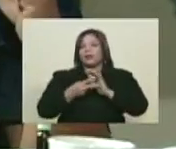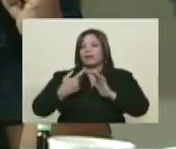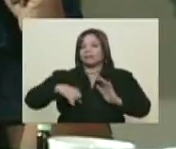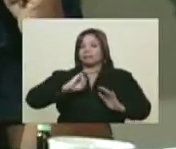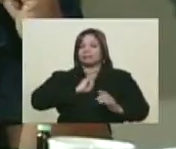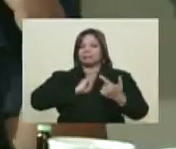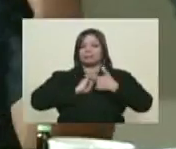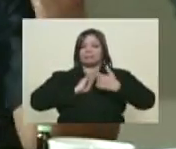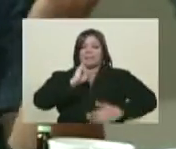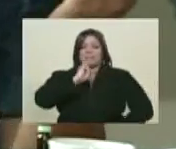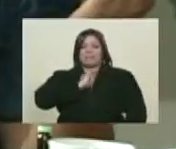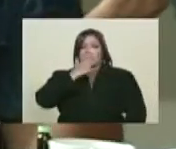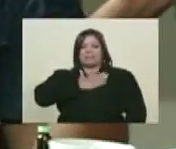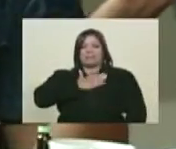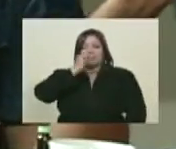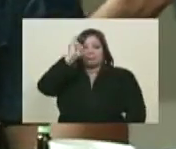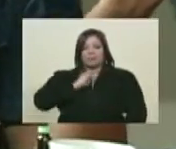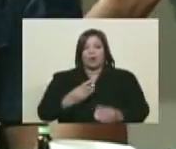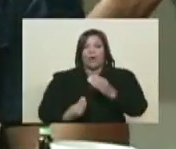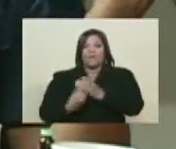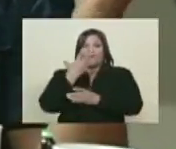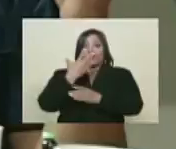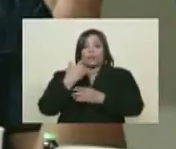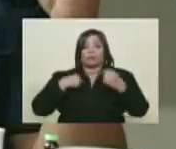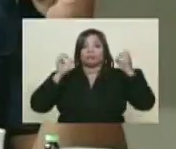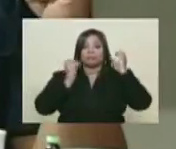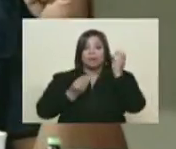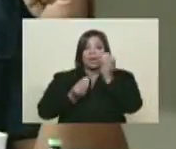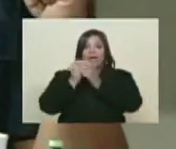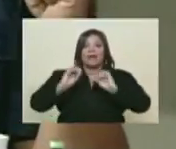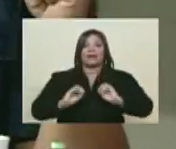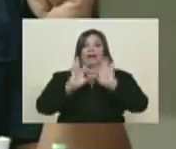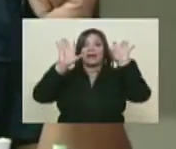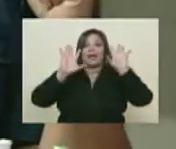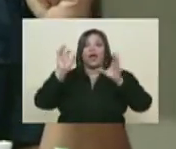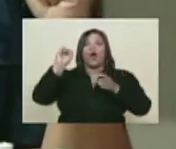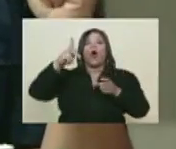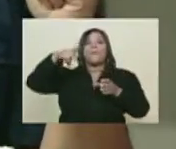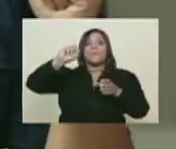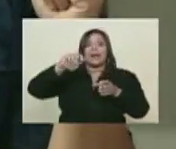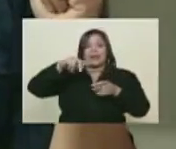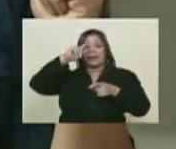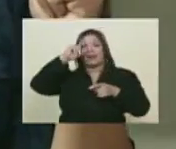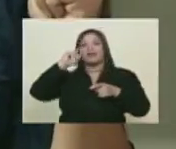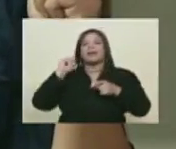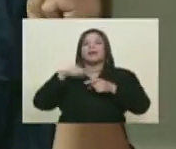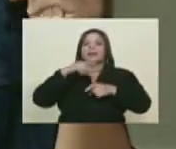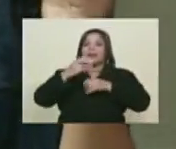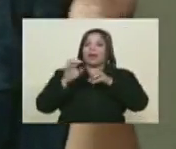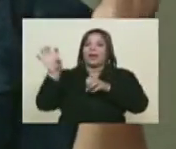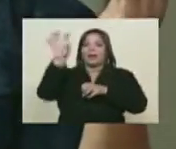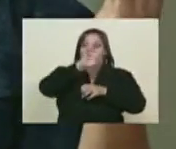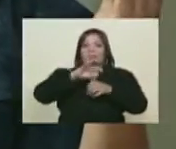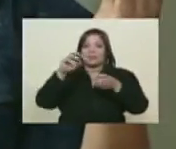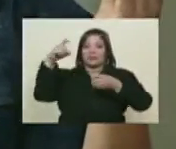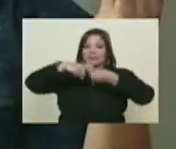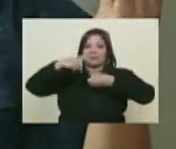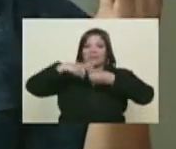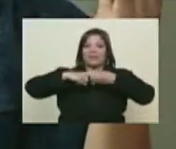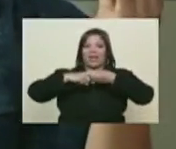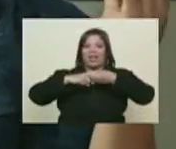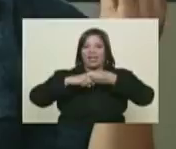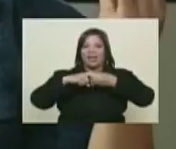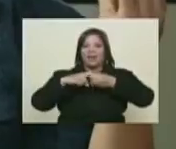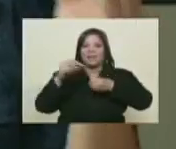identidad. Nosotros somos los fundadores, los creadores de la organización de países exportadores de petróleo. Y actualmente